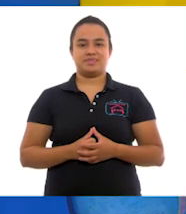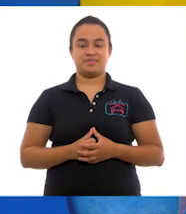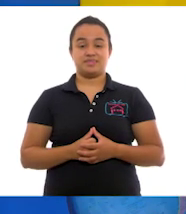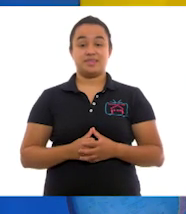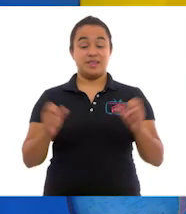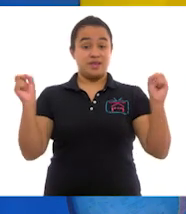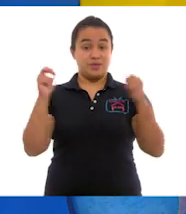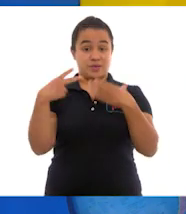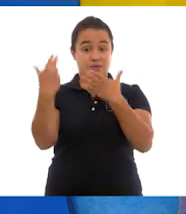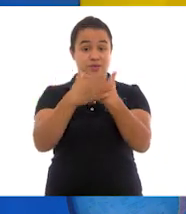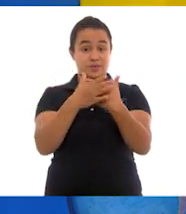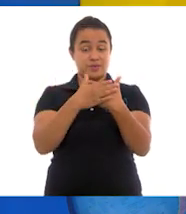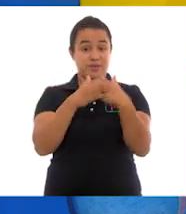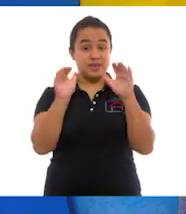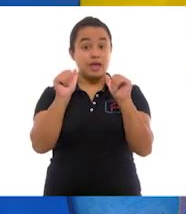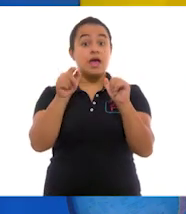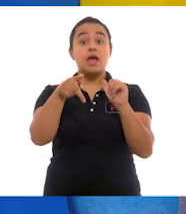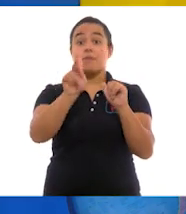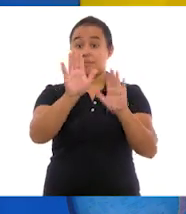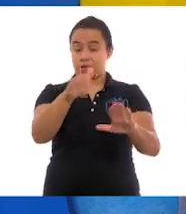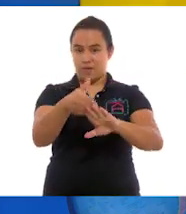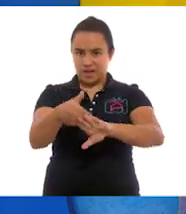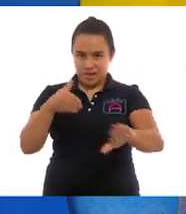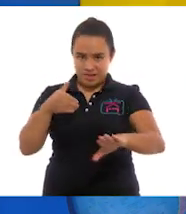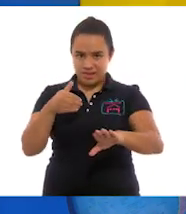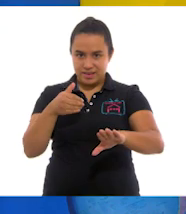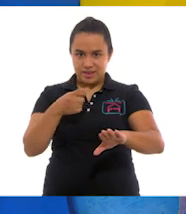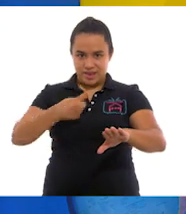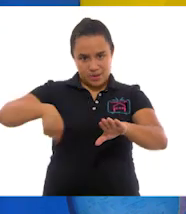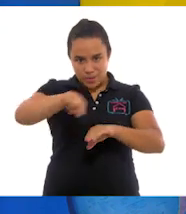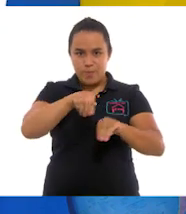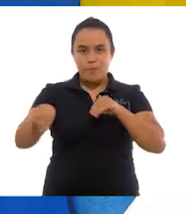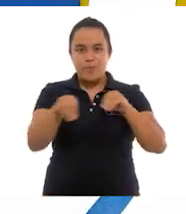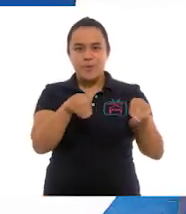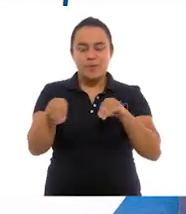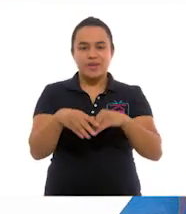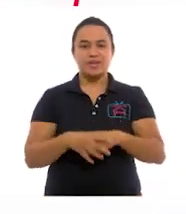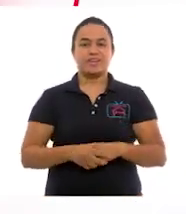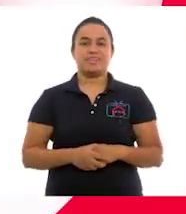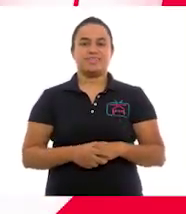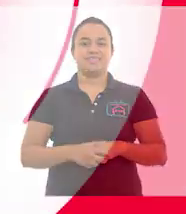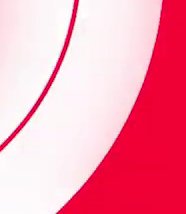Nos vemos. Hasta la próxima. Pero antes, a movernos un poco.